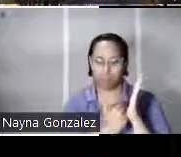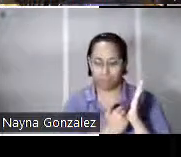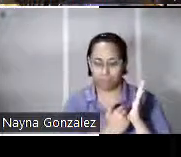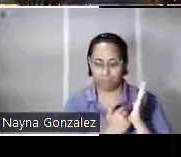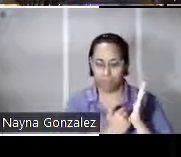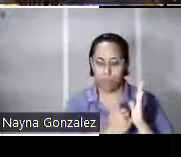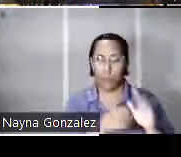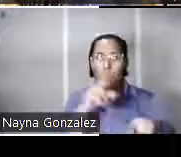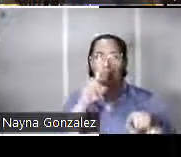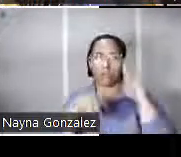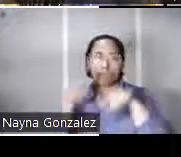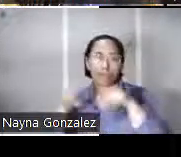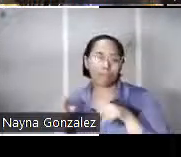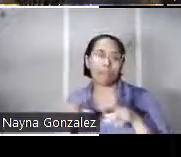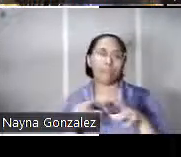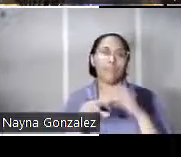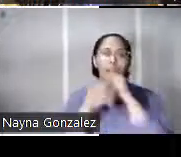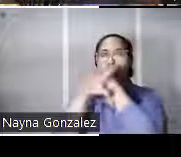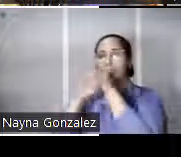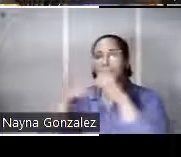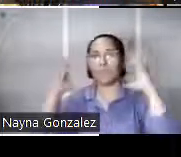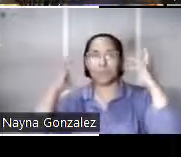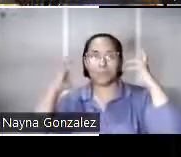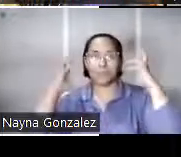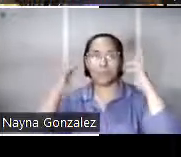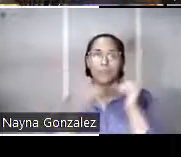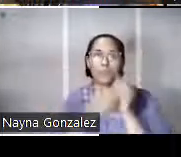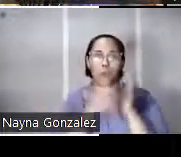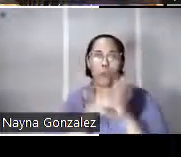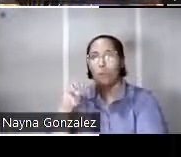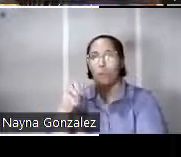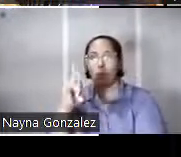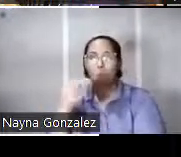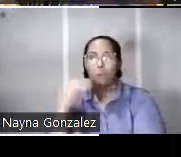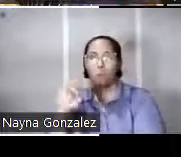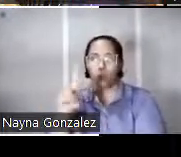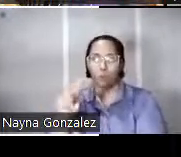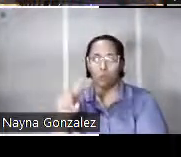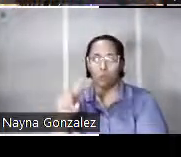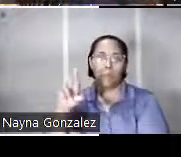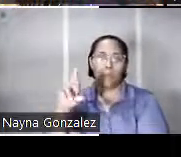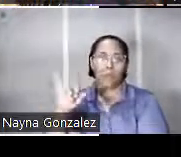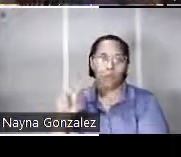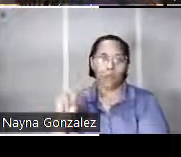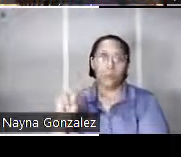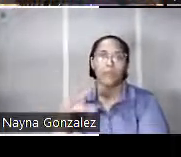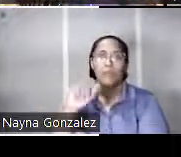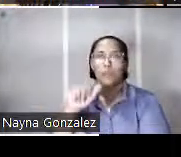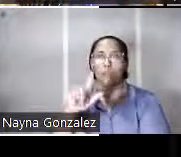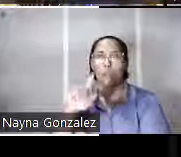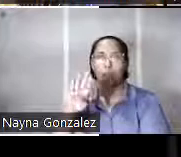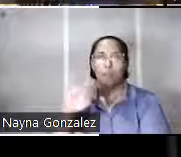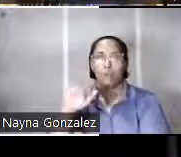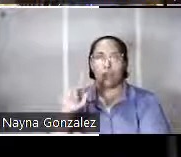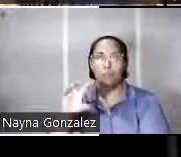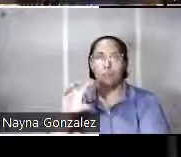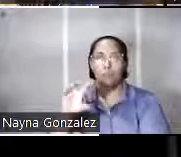varios periodistas radiales Muñoz Marín verdad es una figura que junto a Pedro Alviso Campos desde temprano